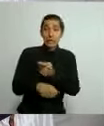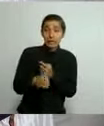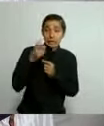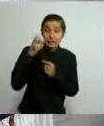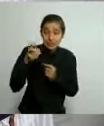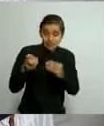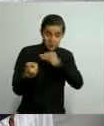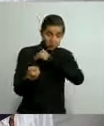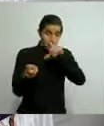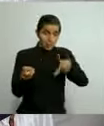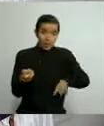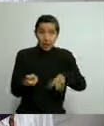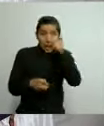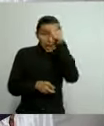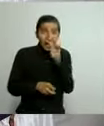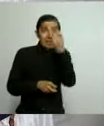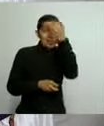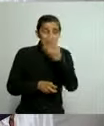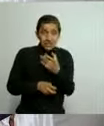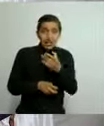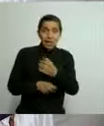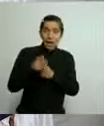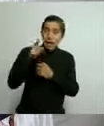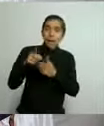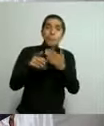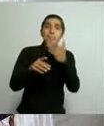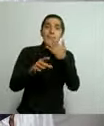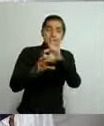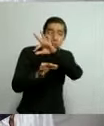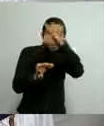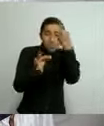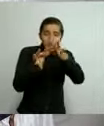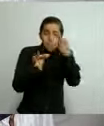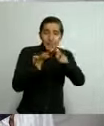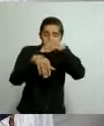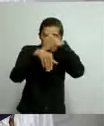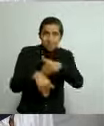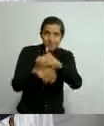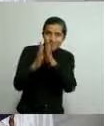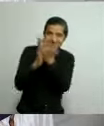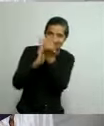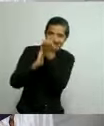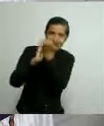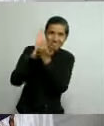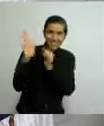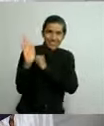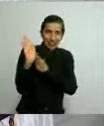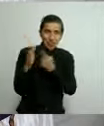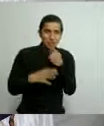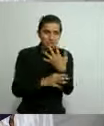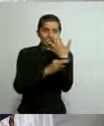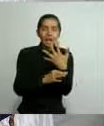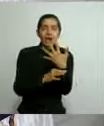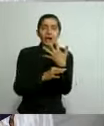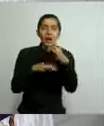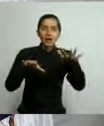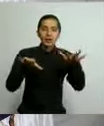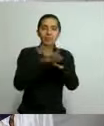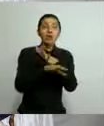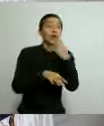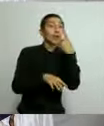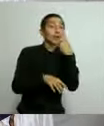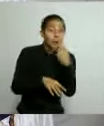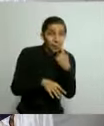de Lázaro Cárdenas cumplió los parámetros establecidos en el protocolo y los criterios, pasa de